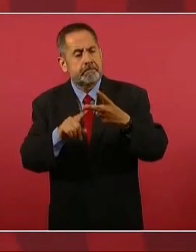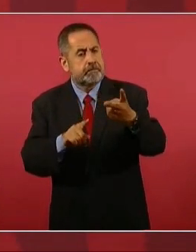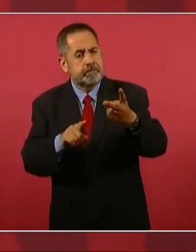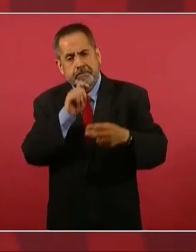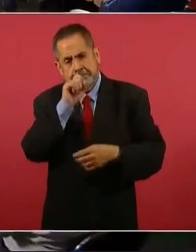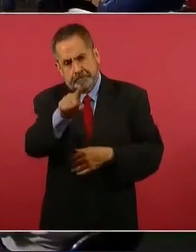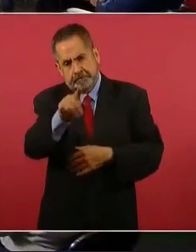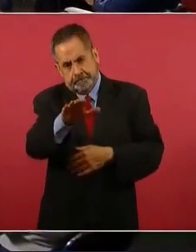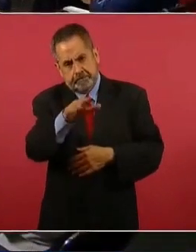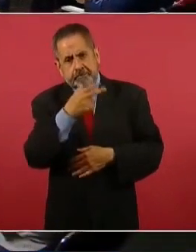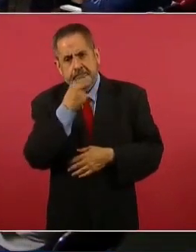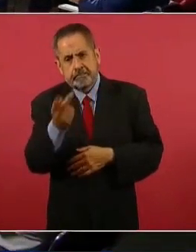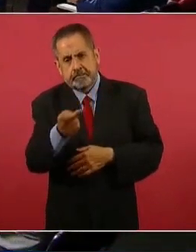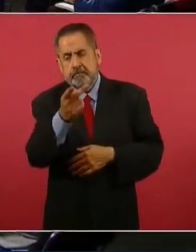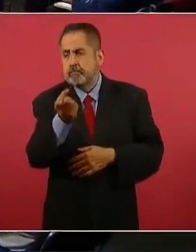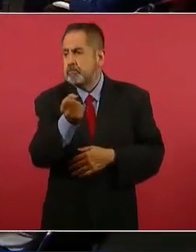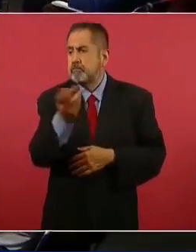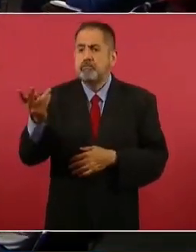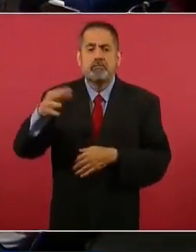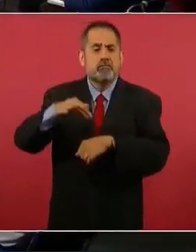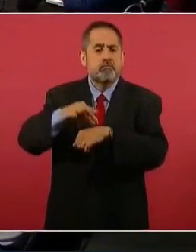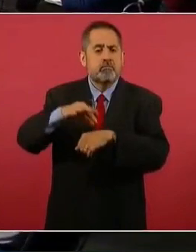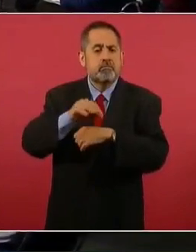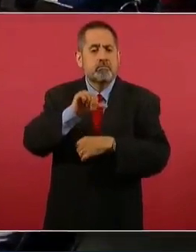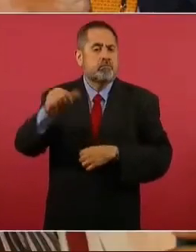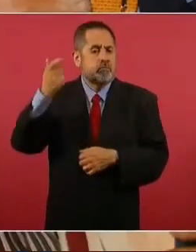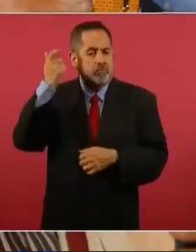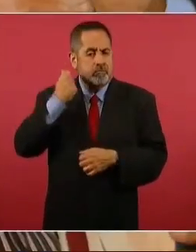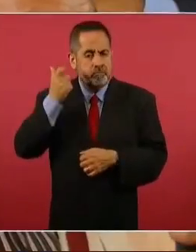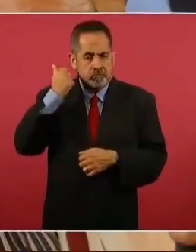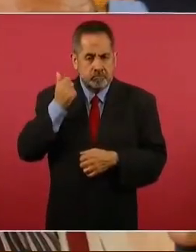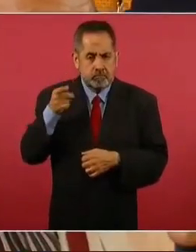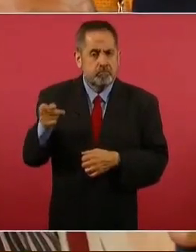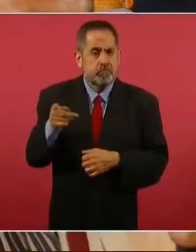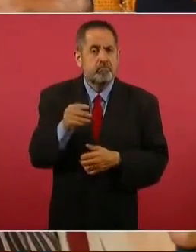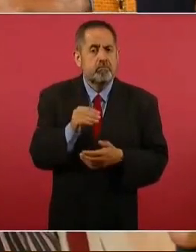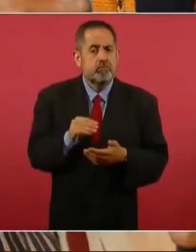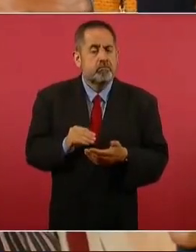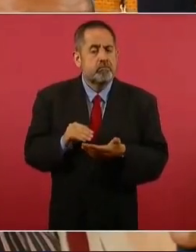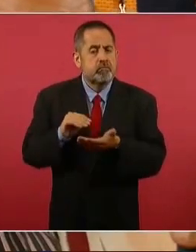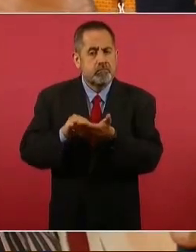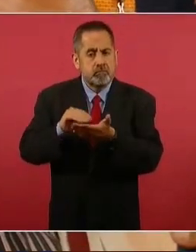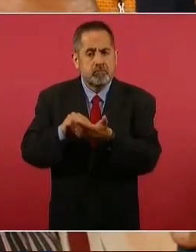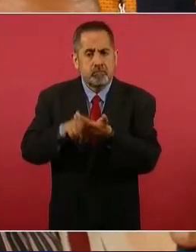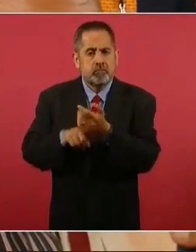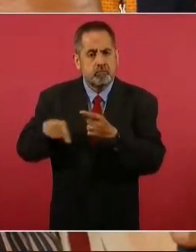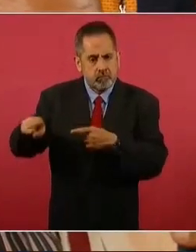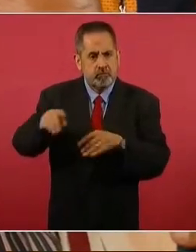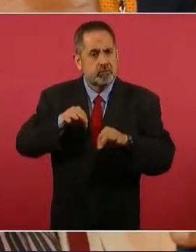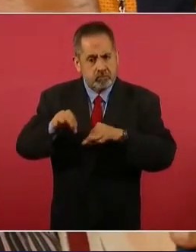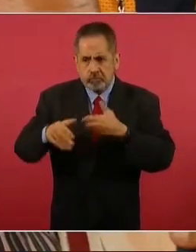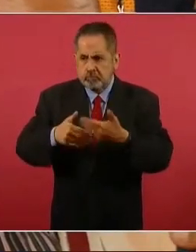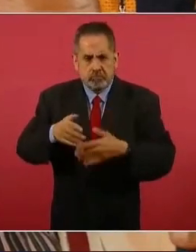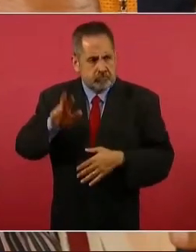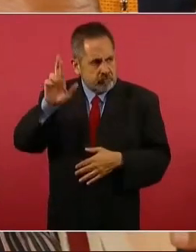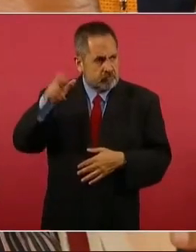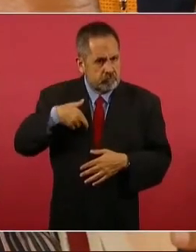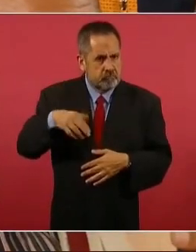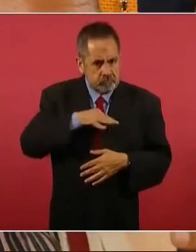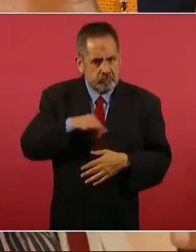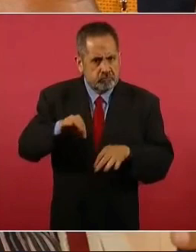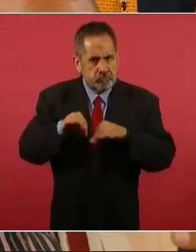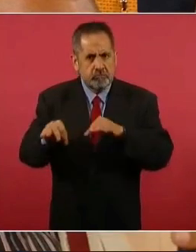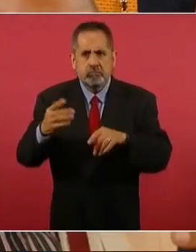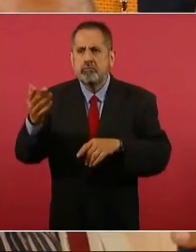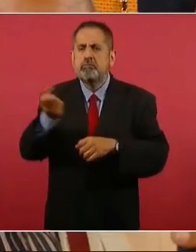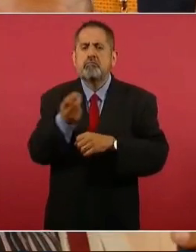acercado también bastantes médicos jubilados que ellos dicen que todavía están en su etapa de que pueden servir, que muchos